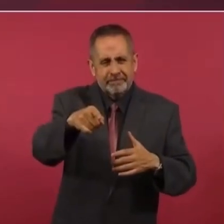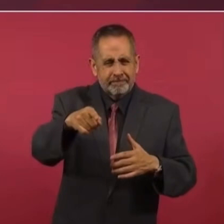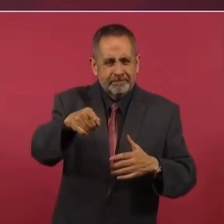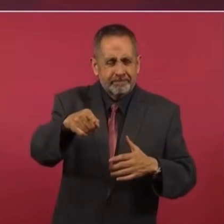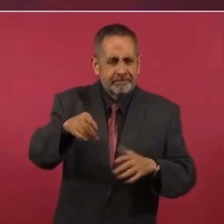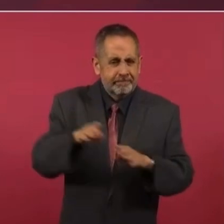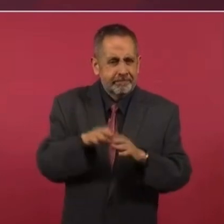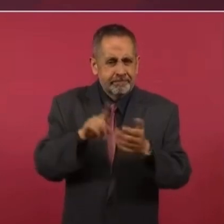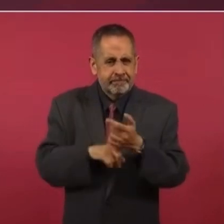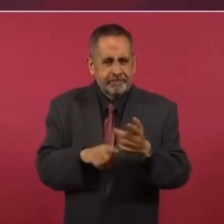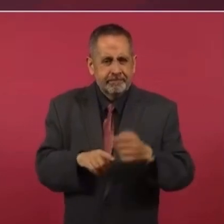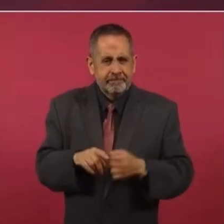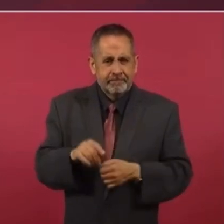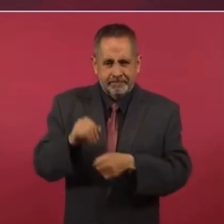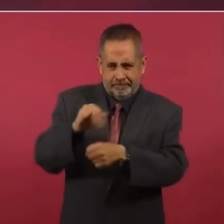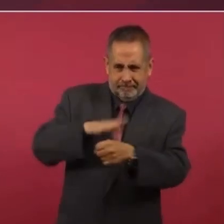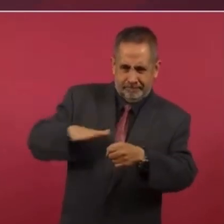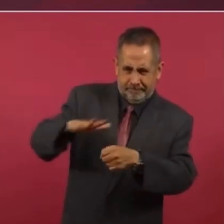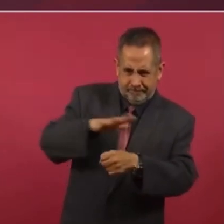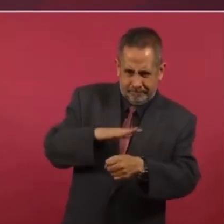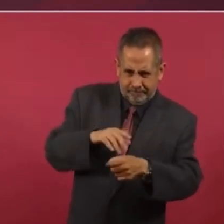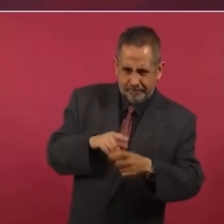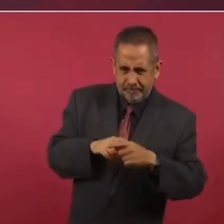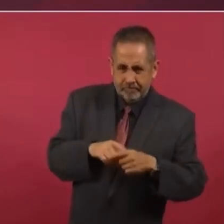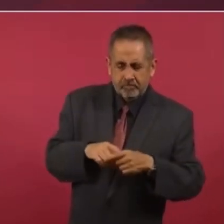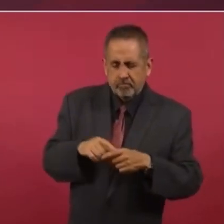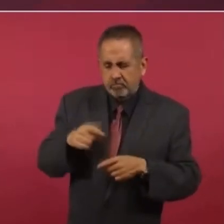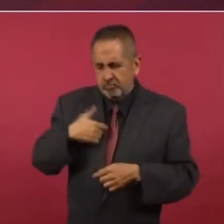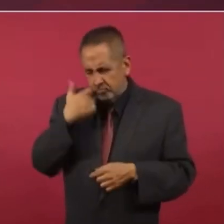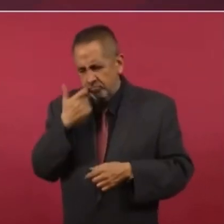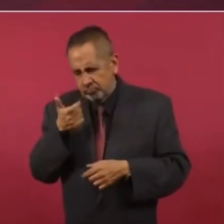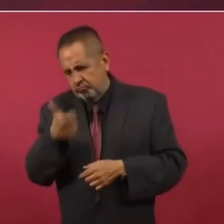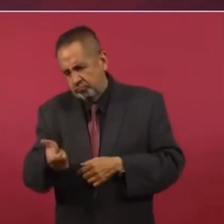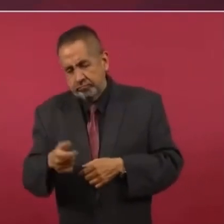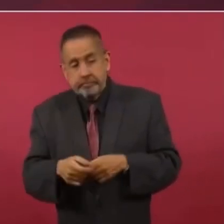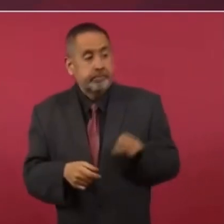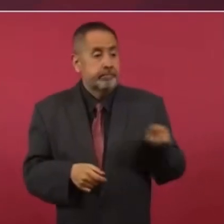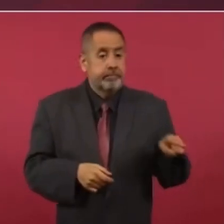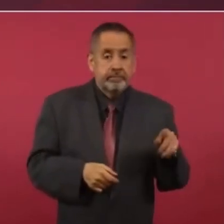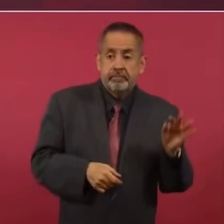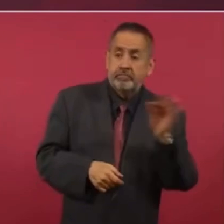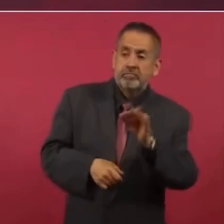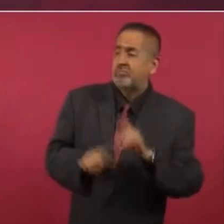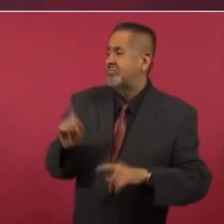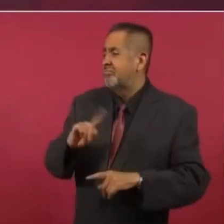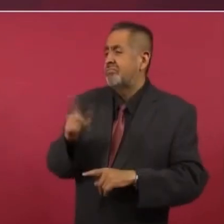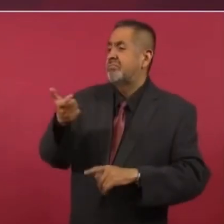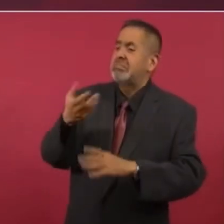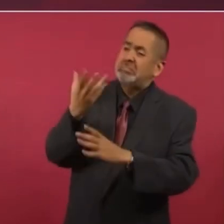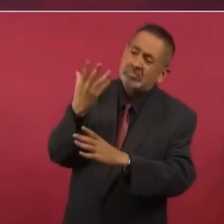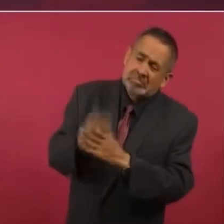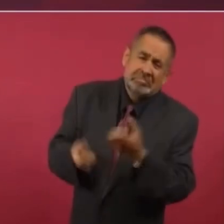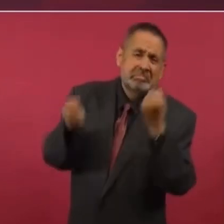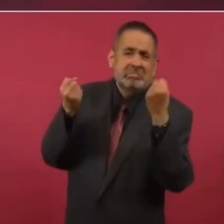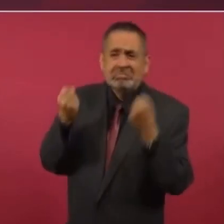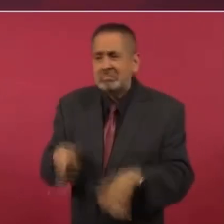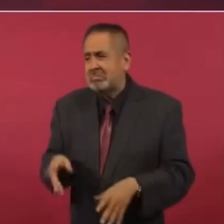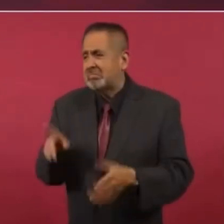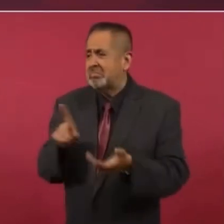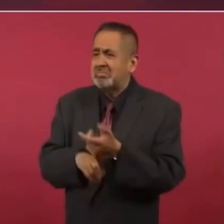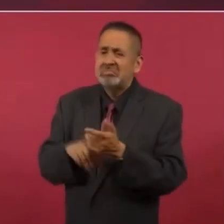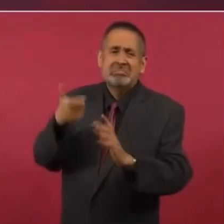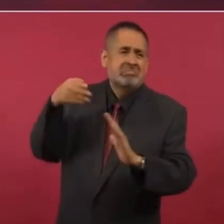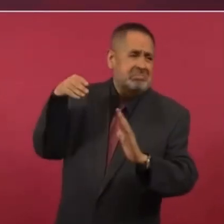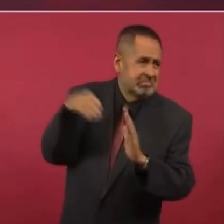en el Istmo, una campaña, va a haber fuga de capital, se va a caer el